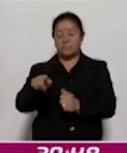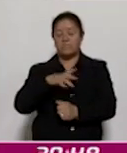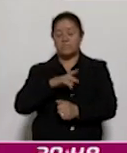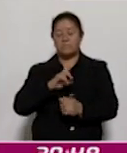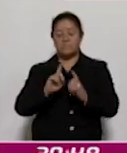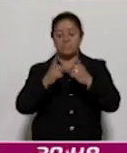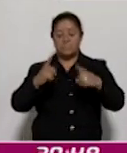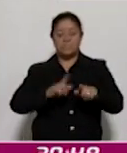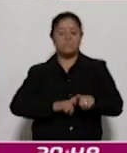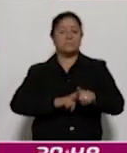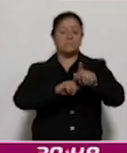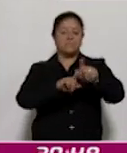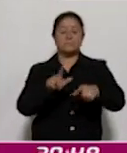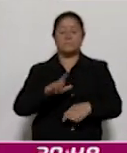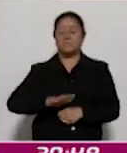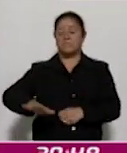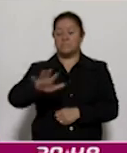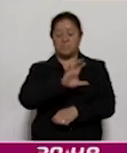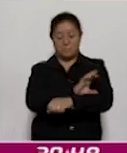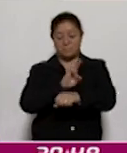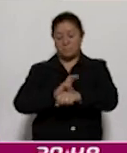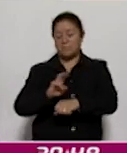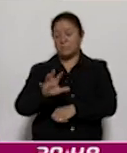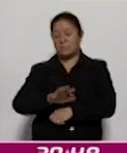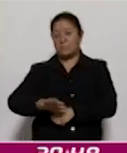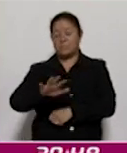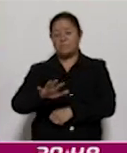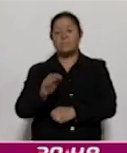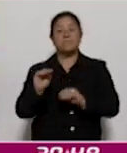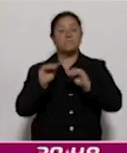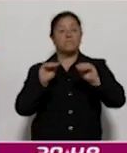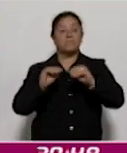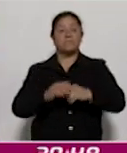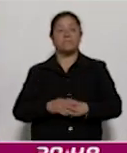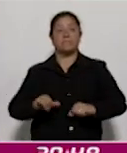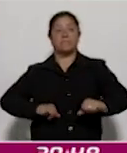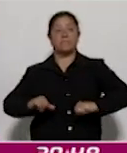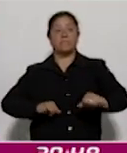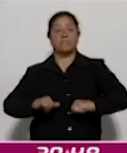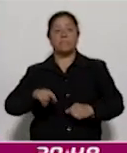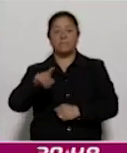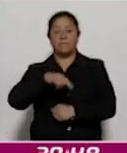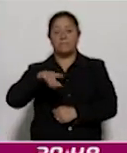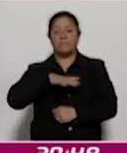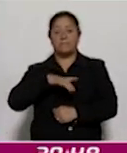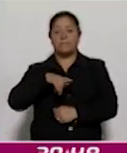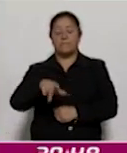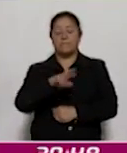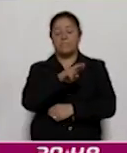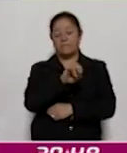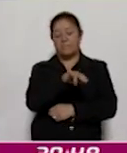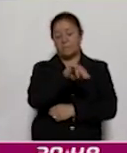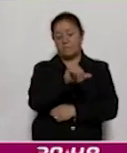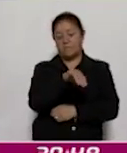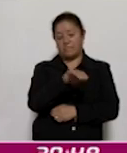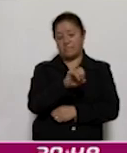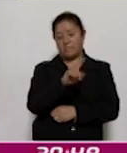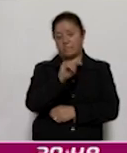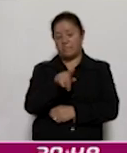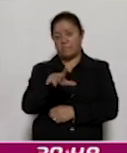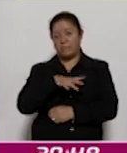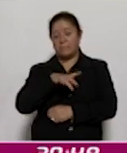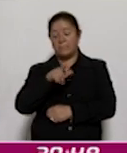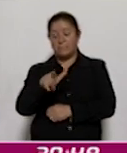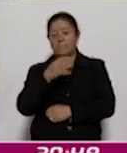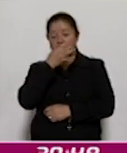sostenible, la coordinación metropolitana y la movilidad. Entre las actividades realizadas en el último día de la RENAMED destacó el panel sobre la